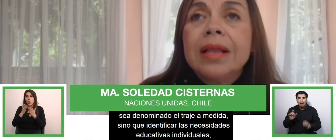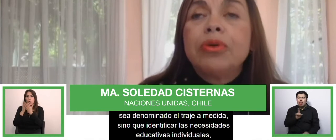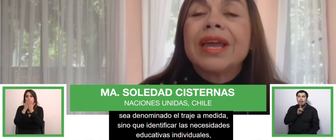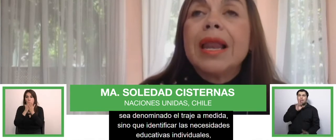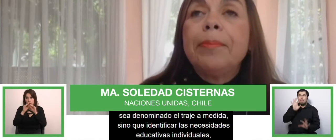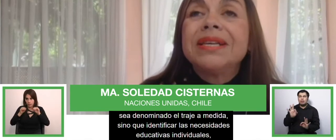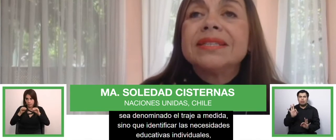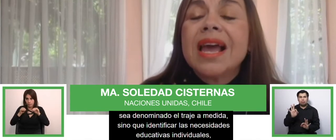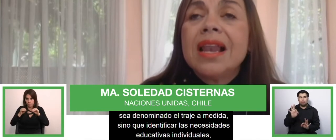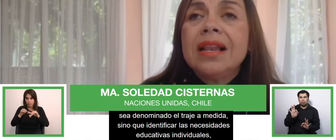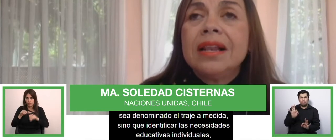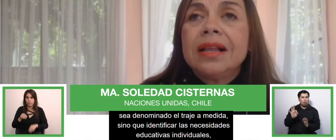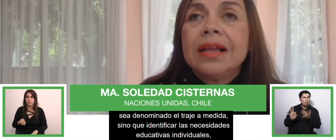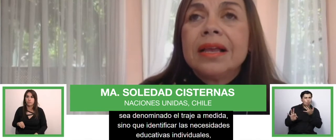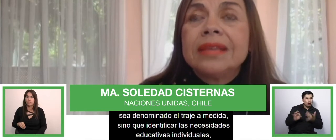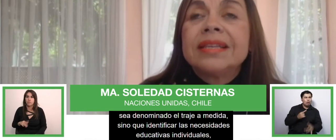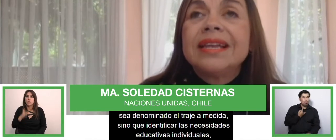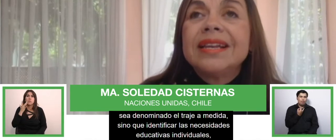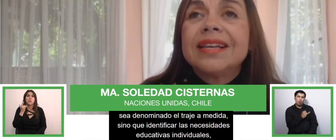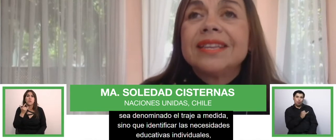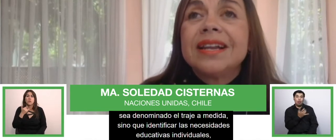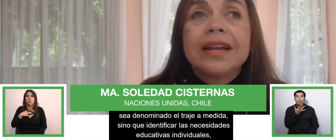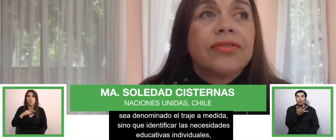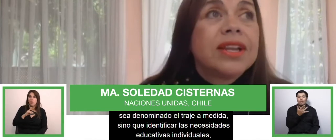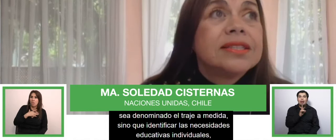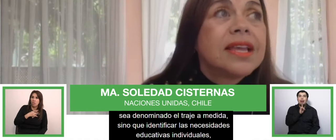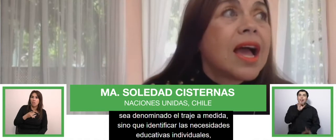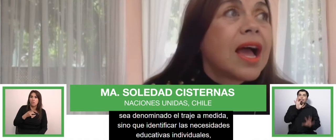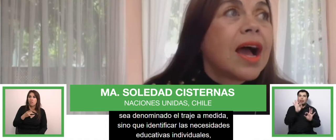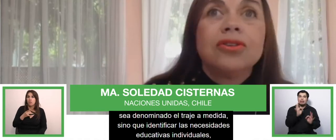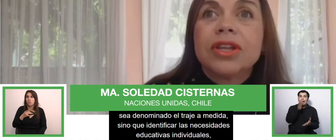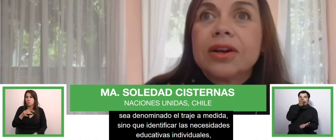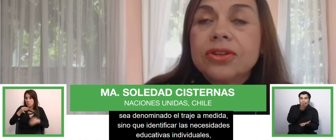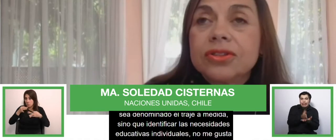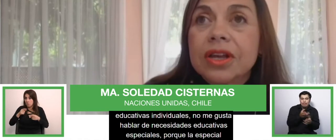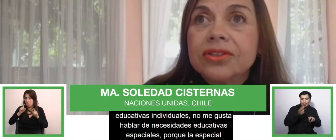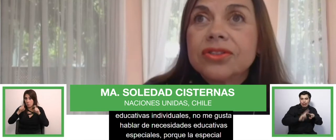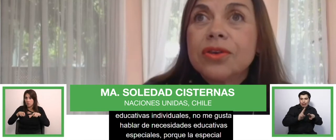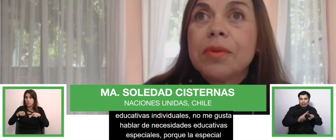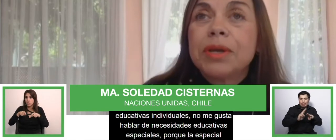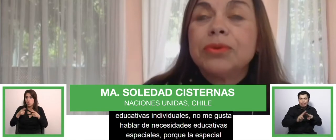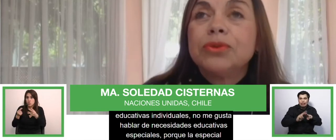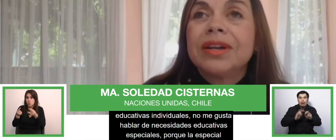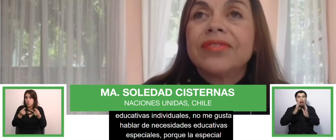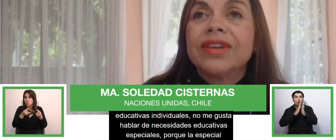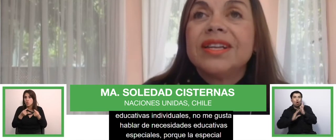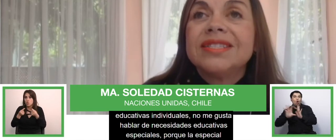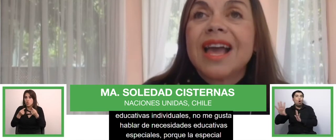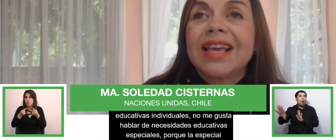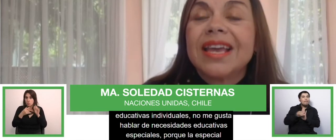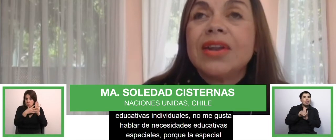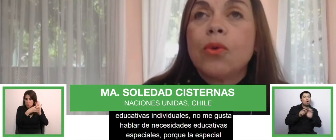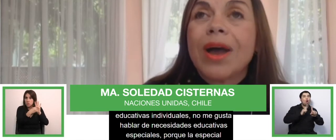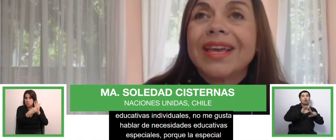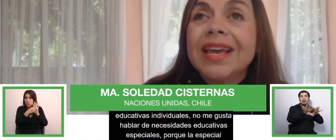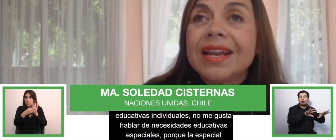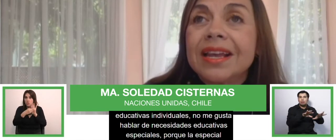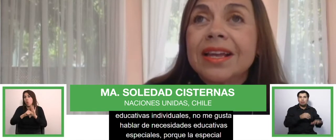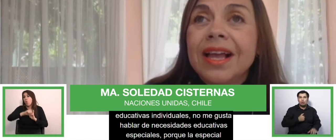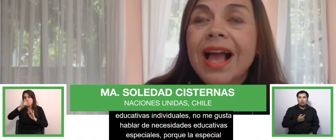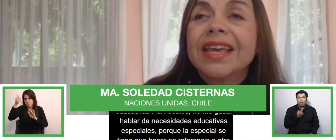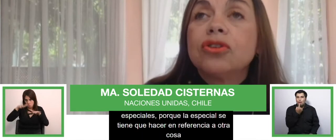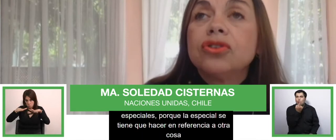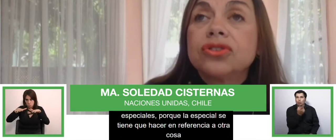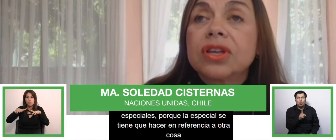Porque el especial se tiene que hacer en referencia a otra cosa. Entonces, yo me pregunto, ¿en referencia a quién o a